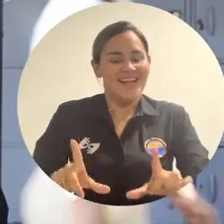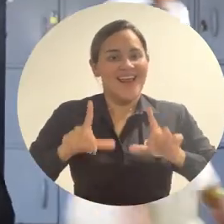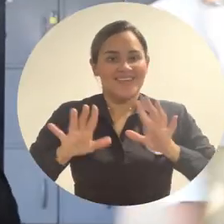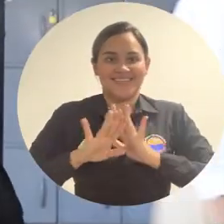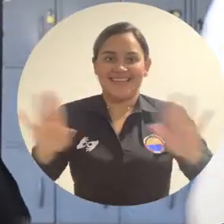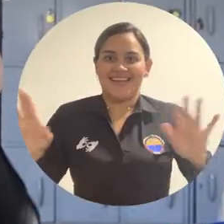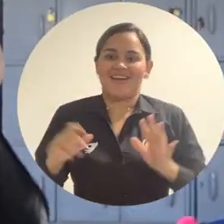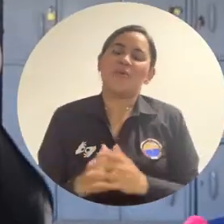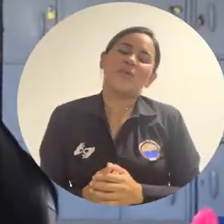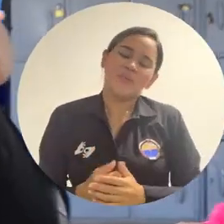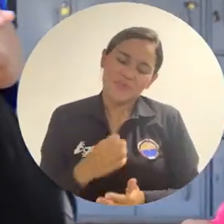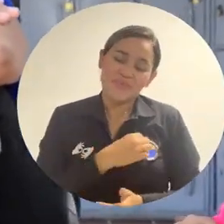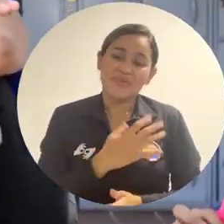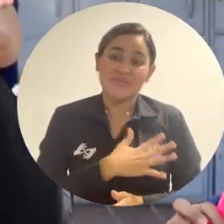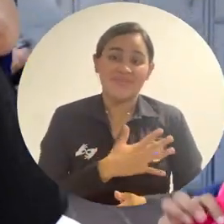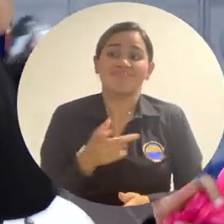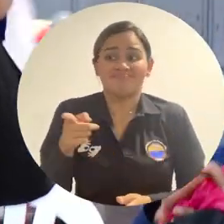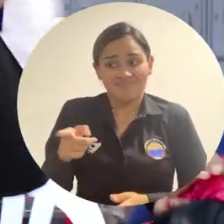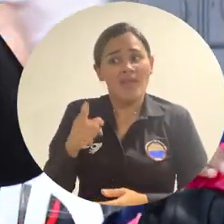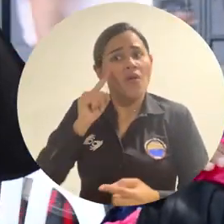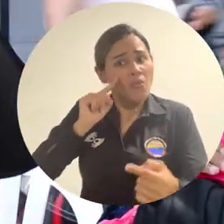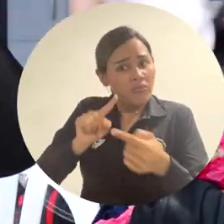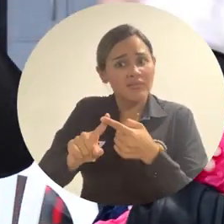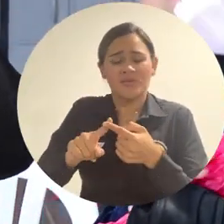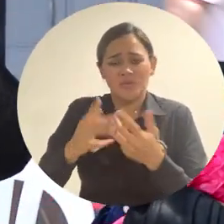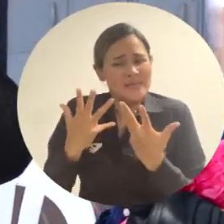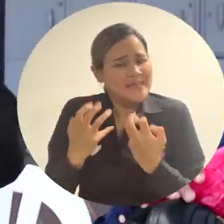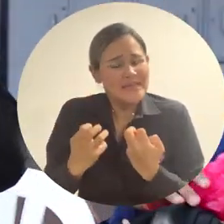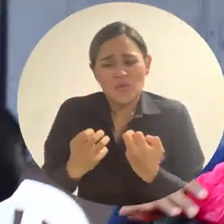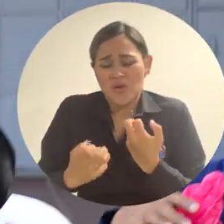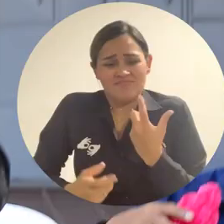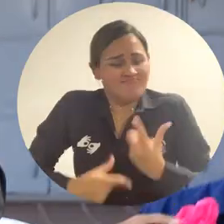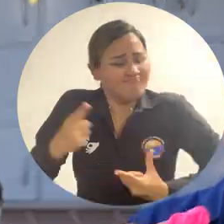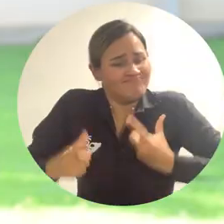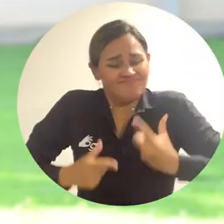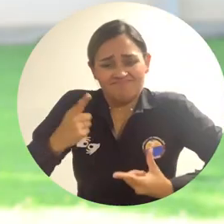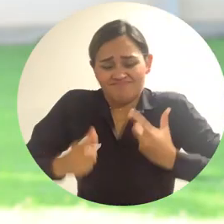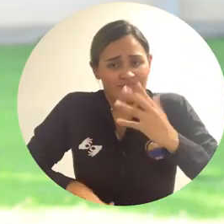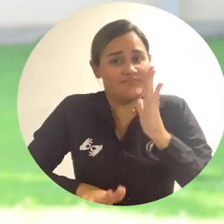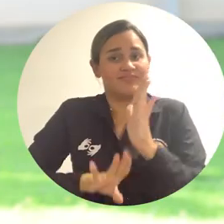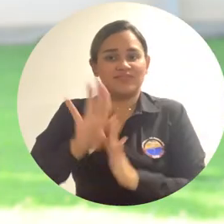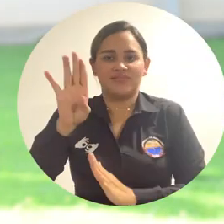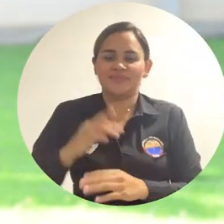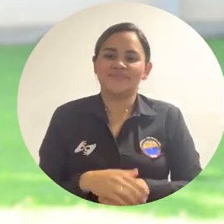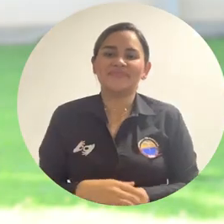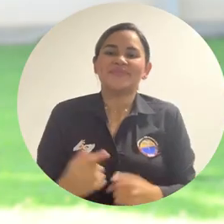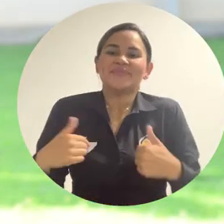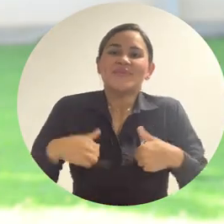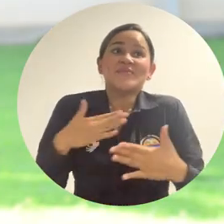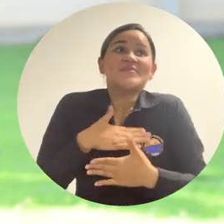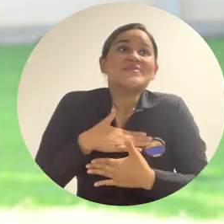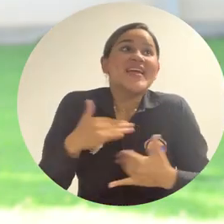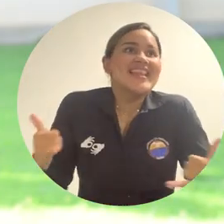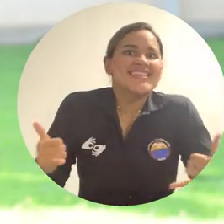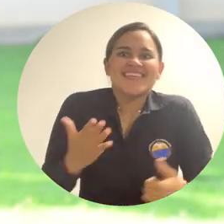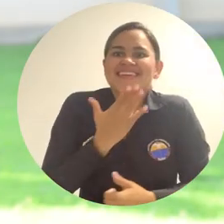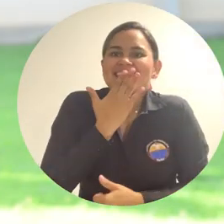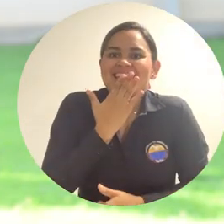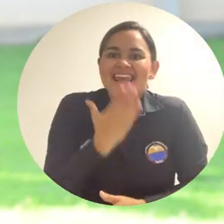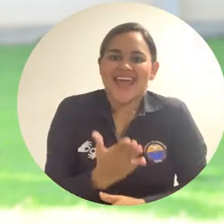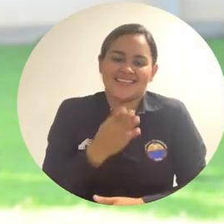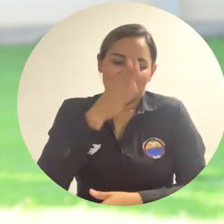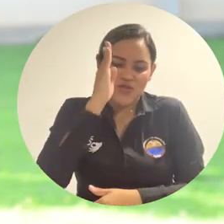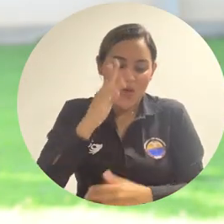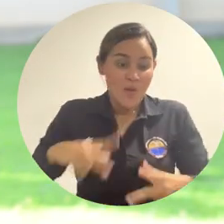sobre todo darle la oportunidad y que ella tenía también ganas de superarse. Feliz, realmente no habría otra palabra, feliz,